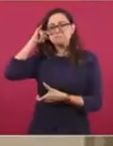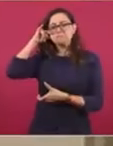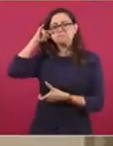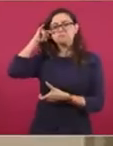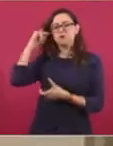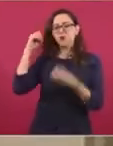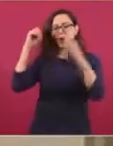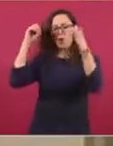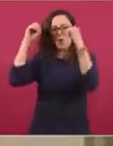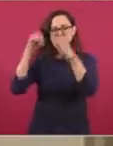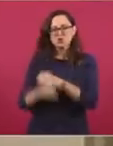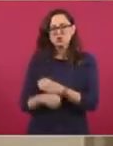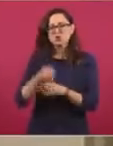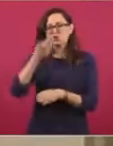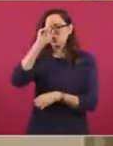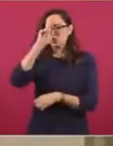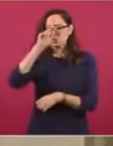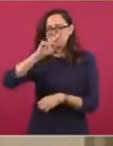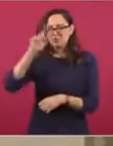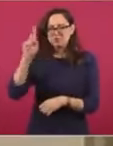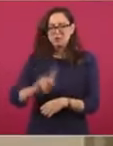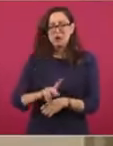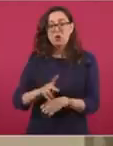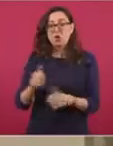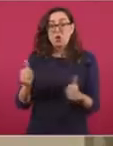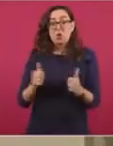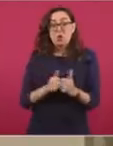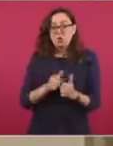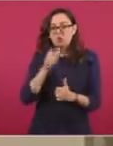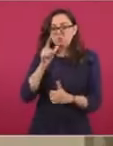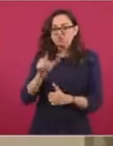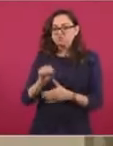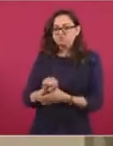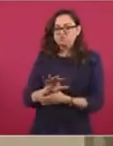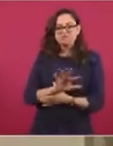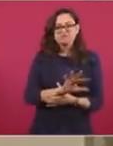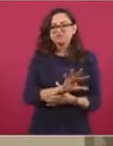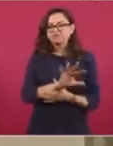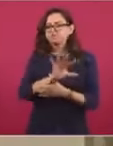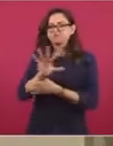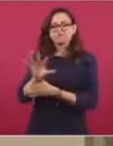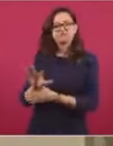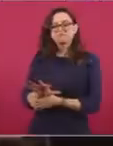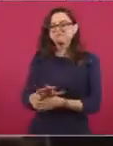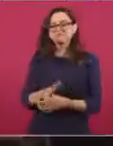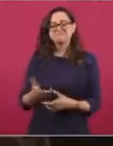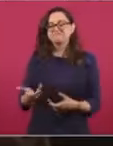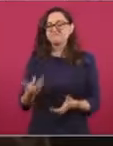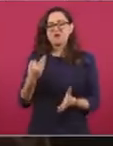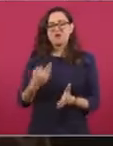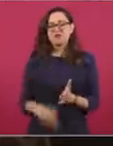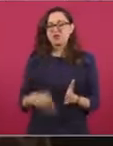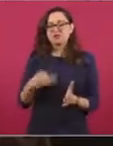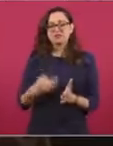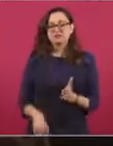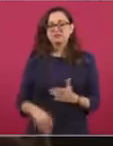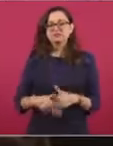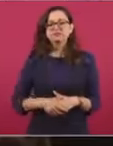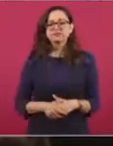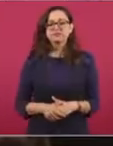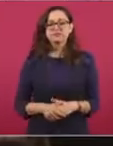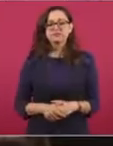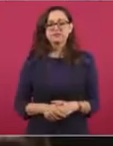la visibilidad que requieren para hacer la identificación de lo que se encuentra.